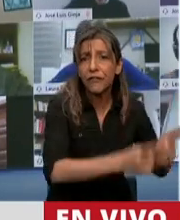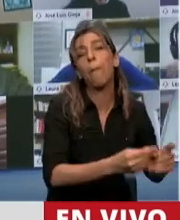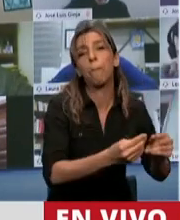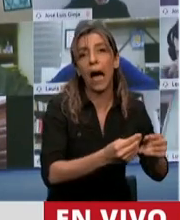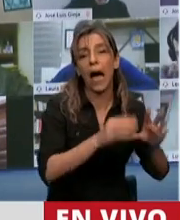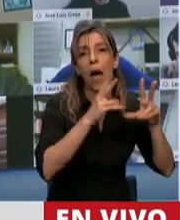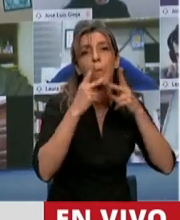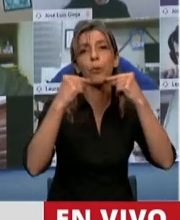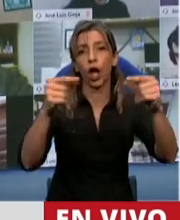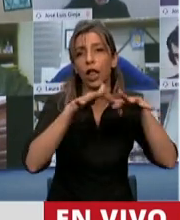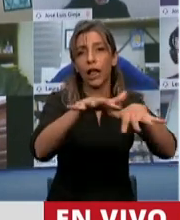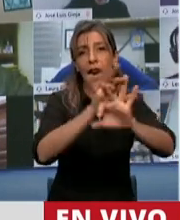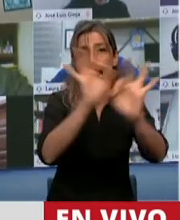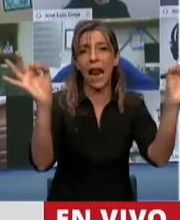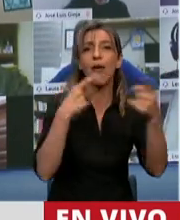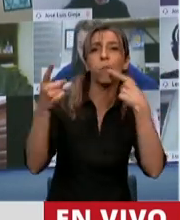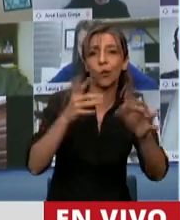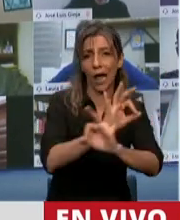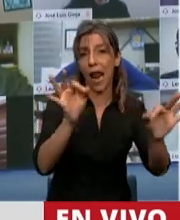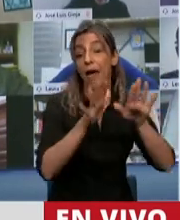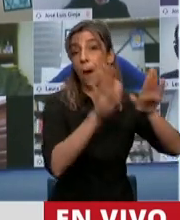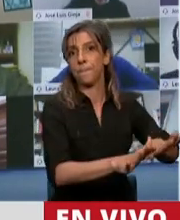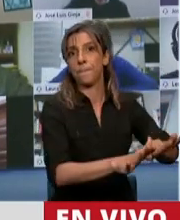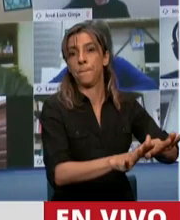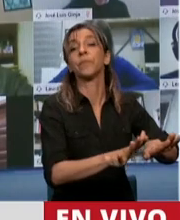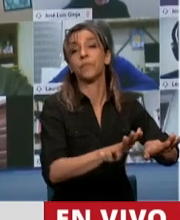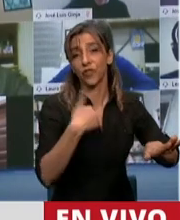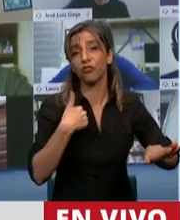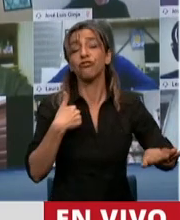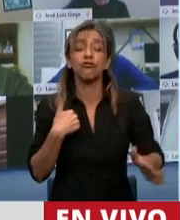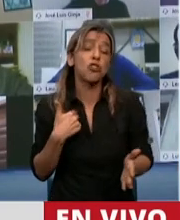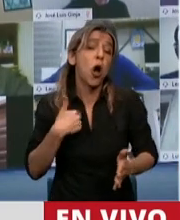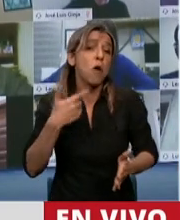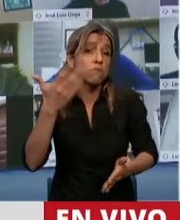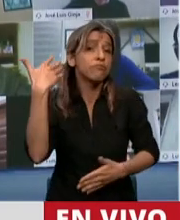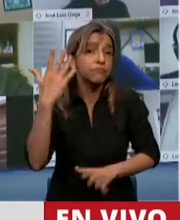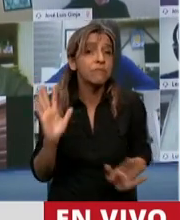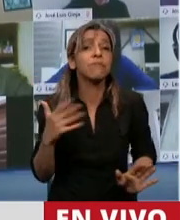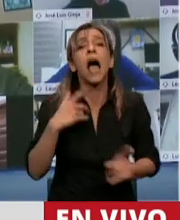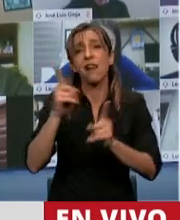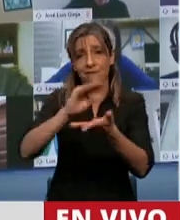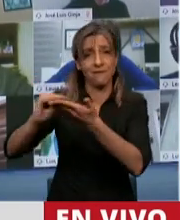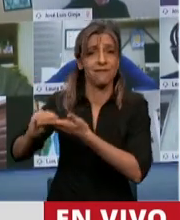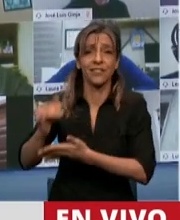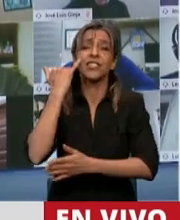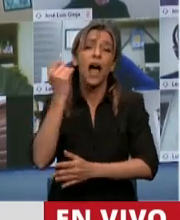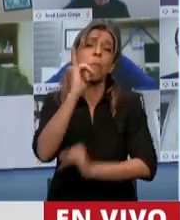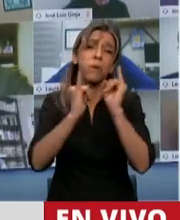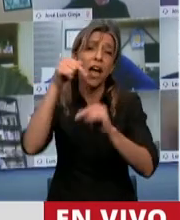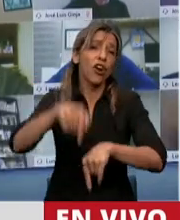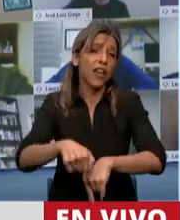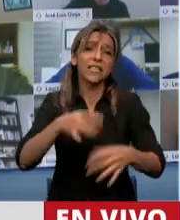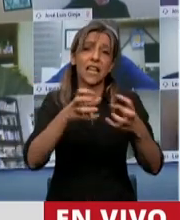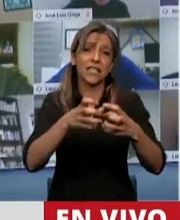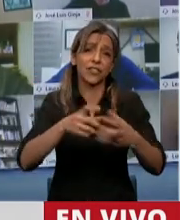sesión, dejo planteado de mi parte lo que han planteado otros diputados preopinantes, es una sesión inválida. Gracias,